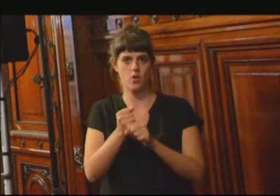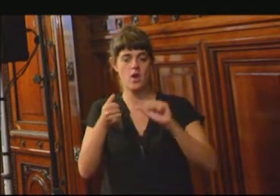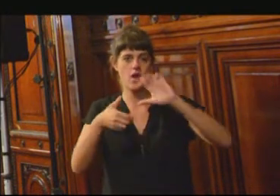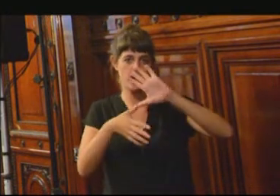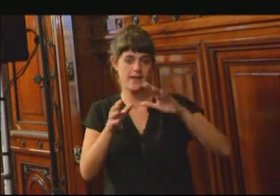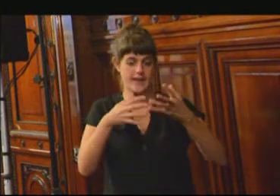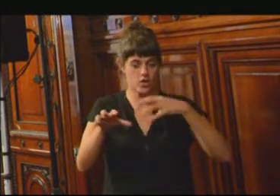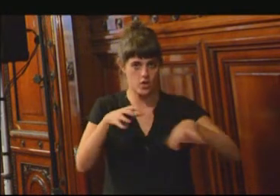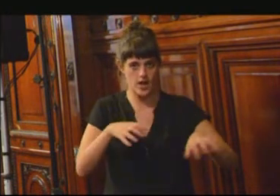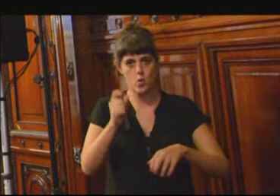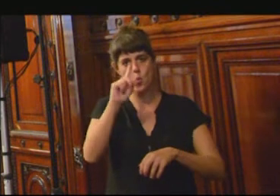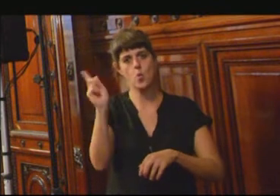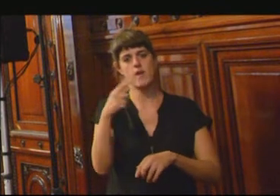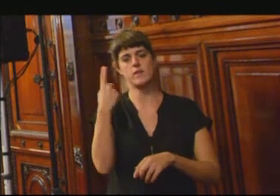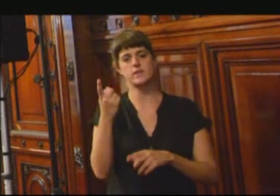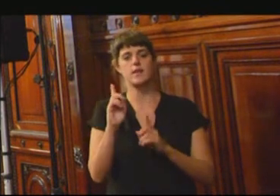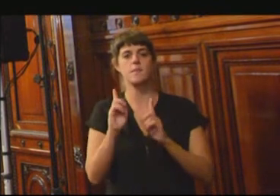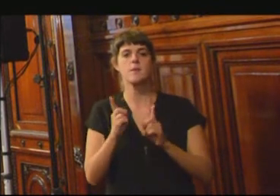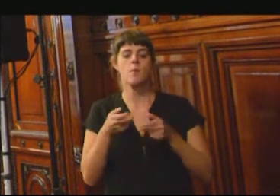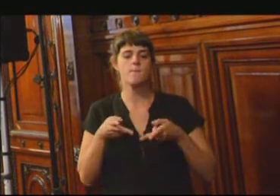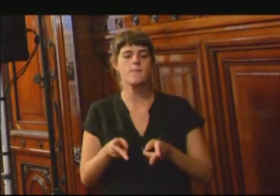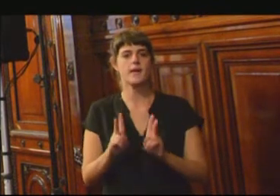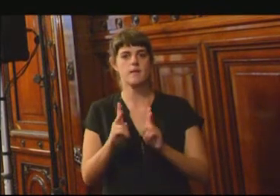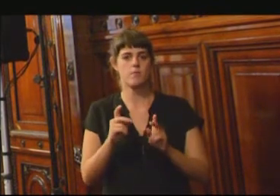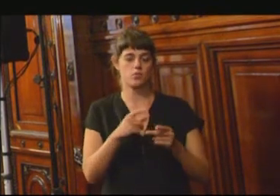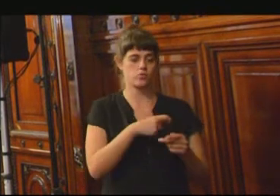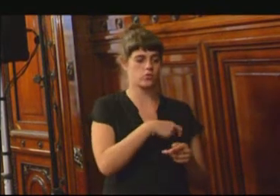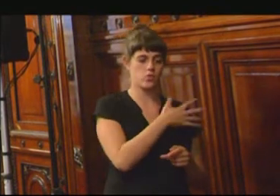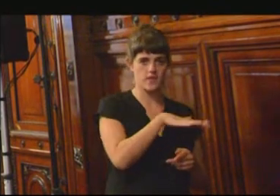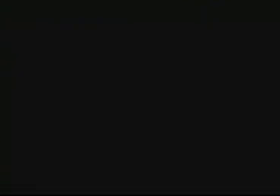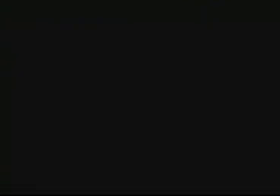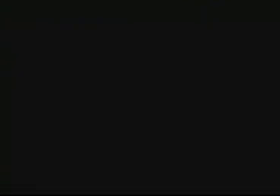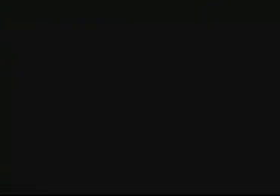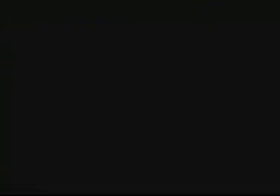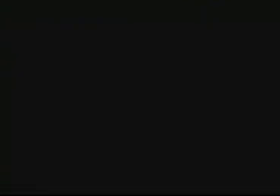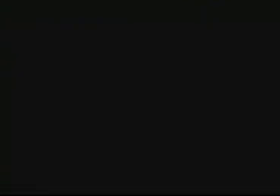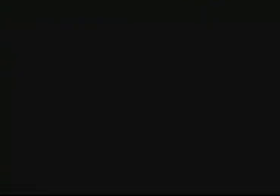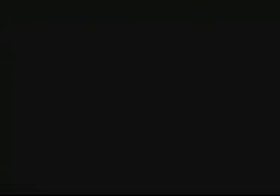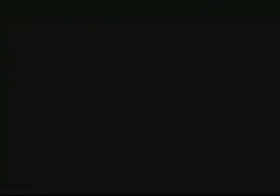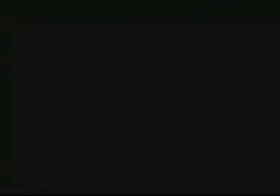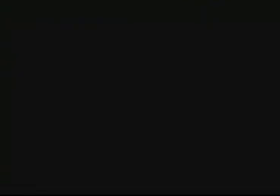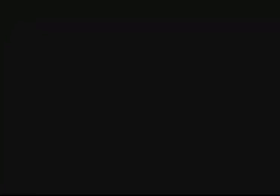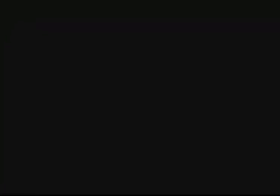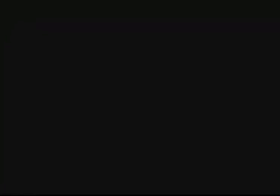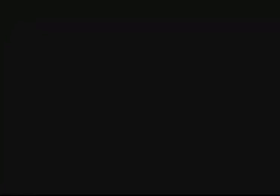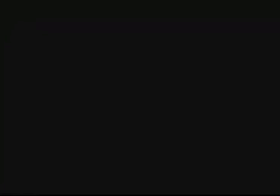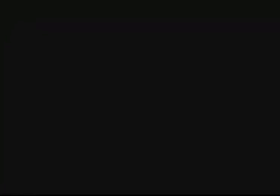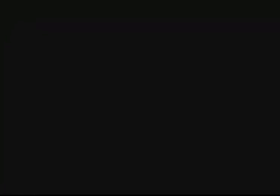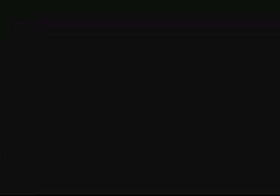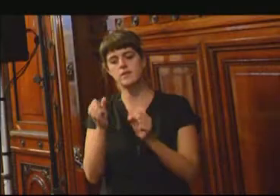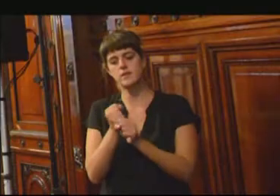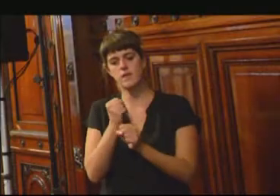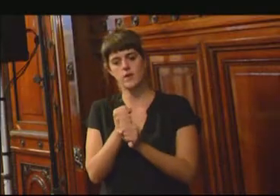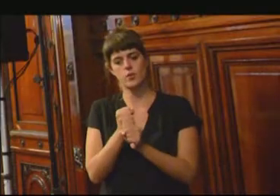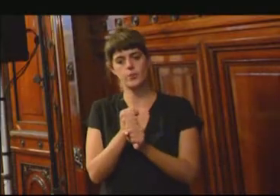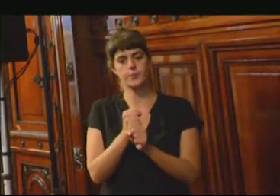universal, de los distintos mecanismos, sociedad civil y gobiernos que quieran hacer un trabajo opuesto al